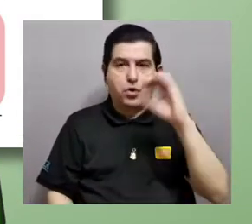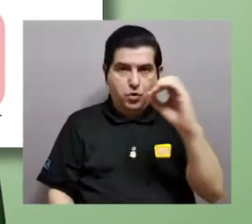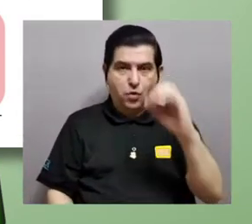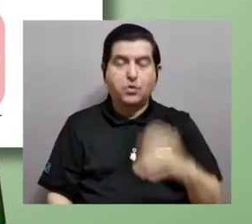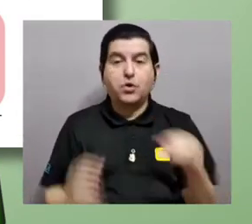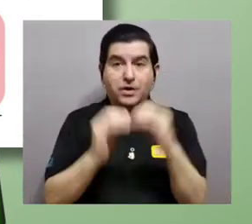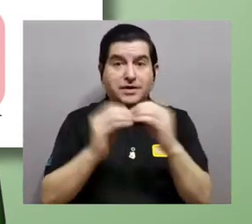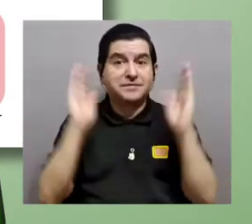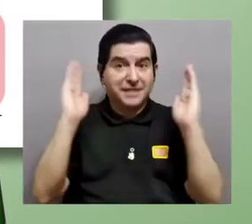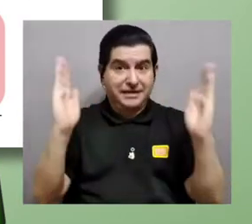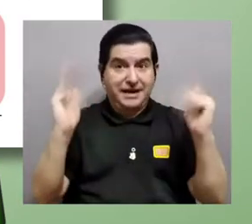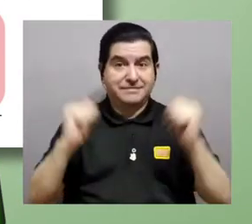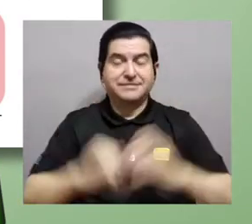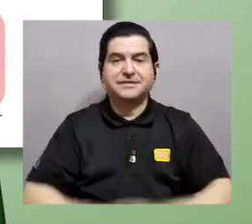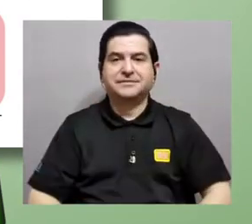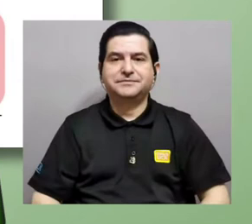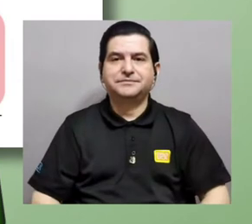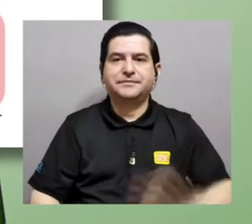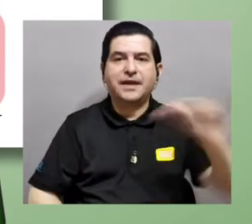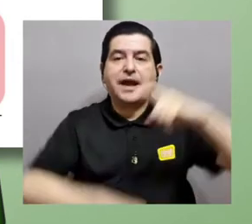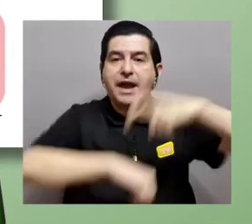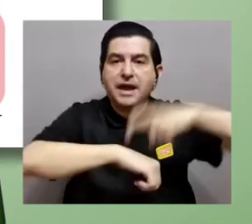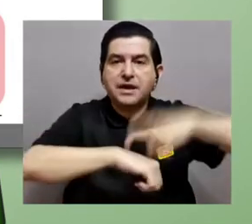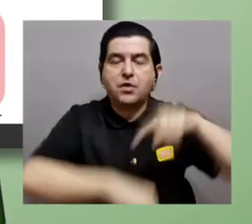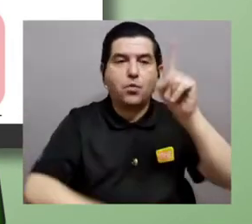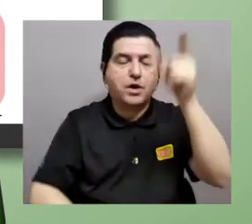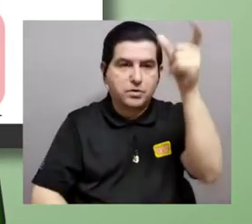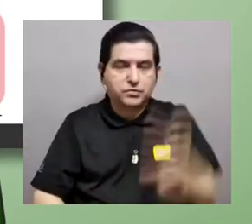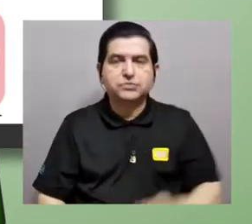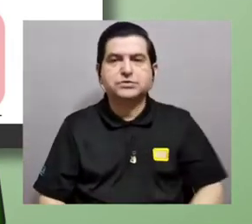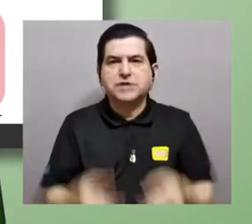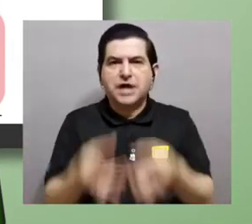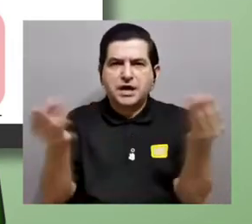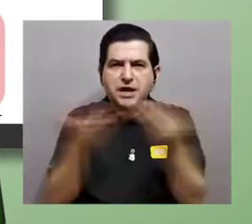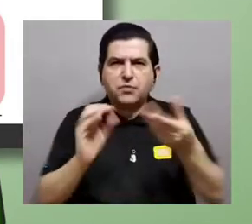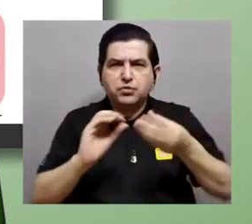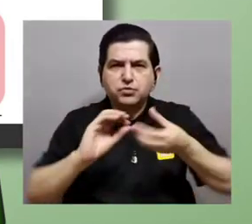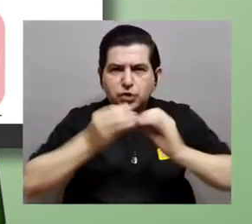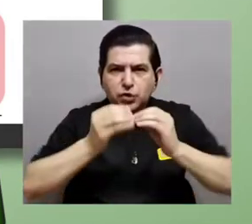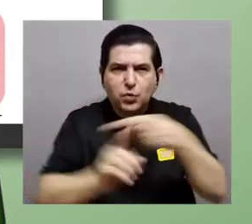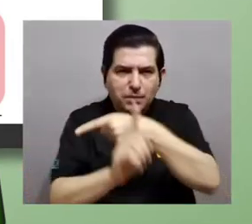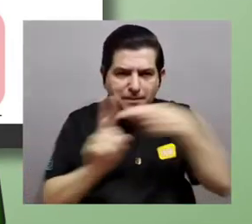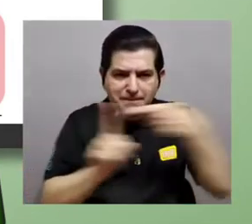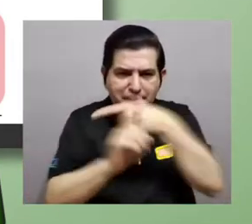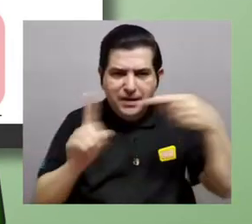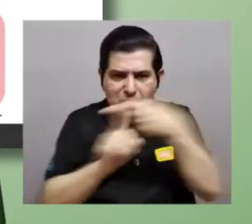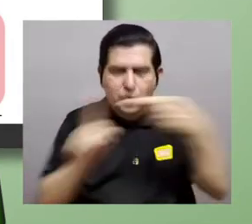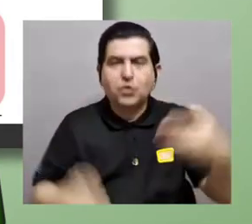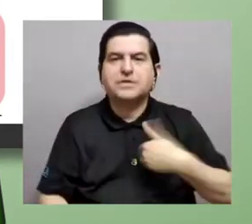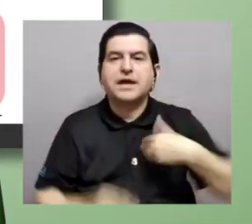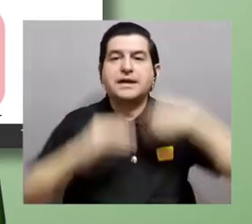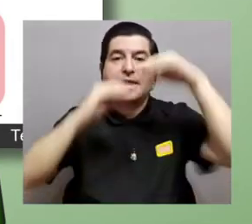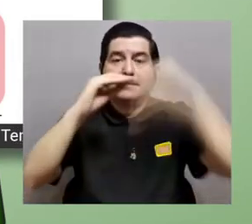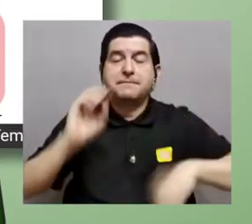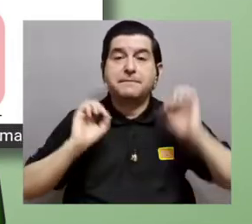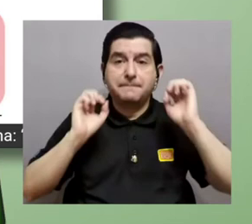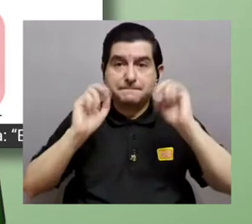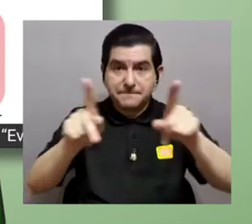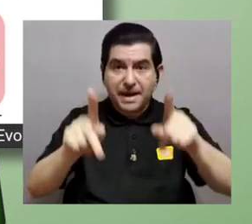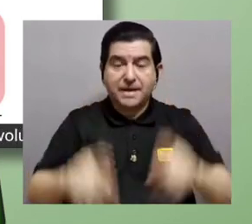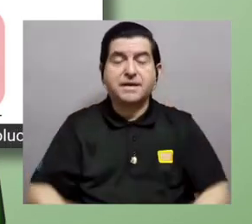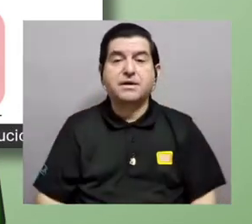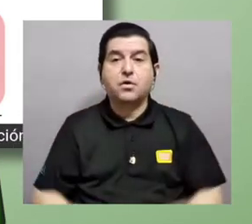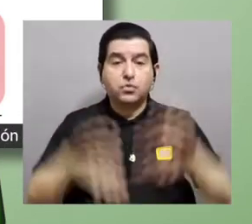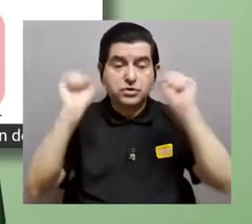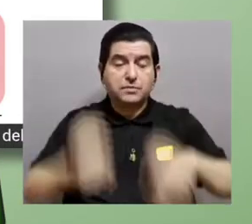más grande. Y al mismo tiempo, un individuo que produce un número intermedio de gametos tiene menos probabilidades de encontrar